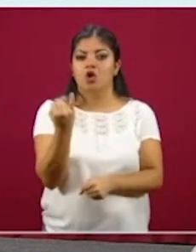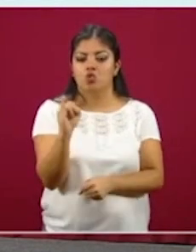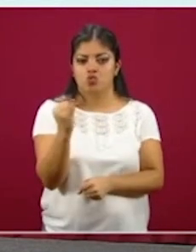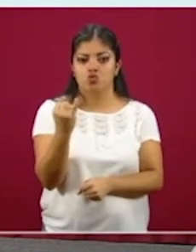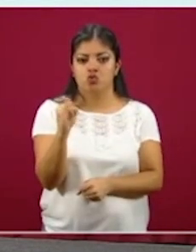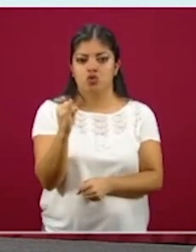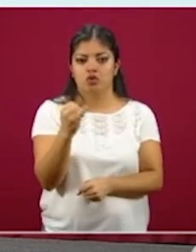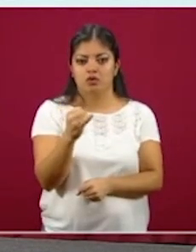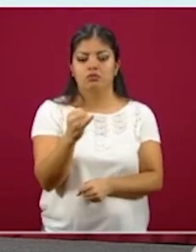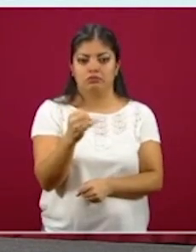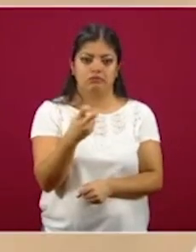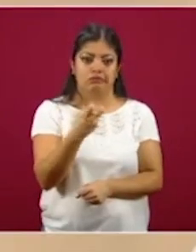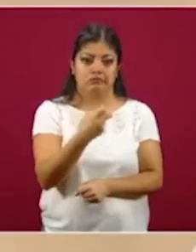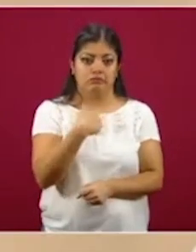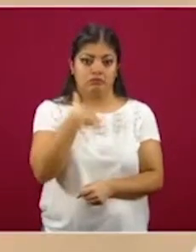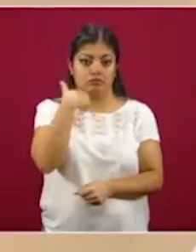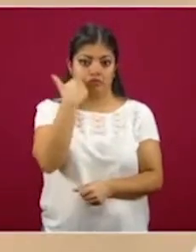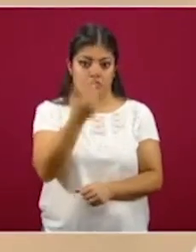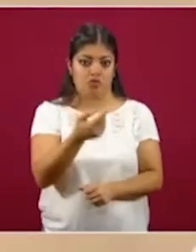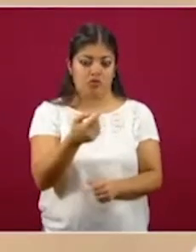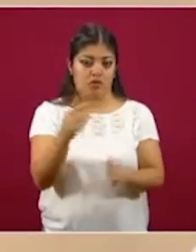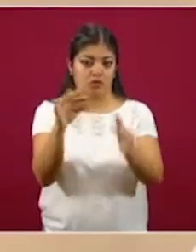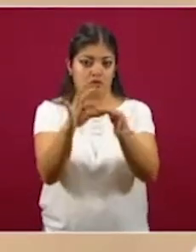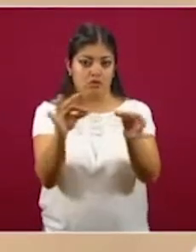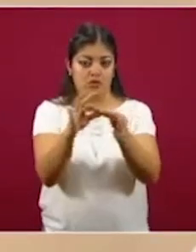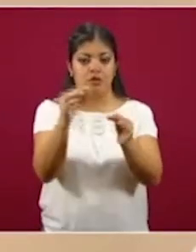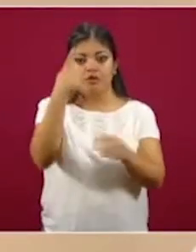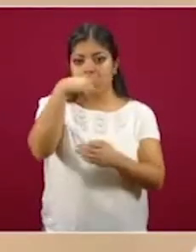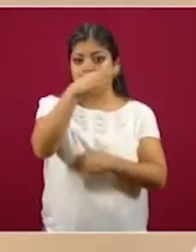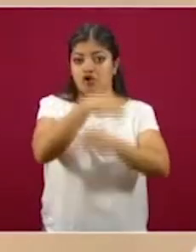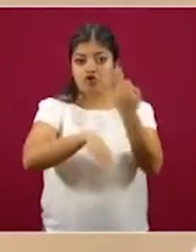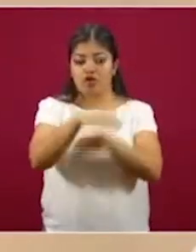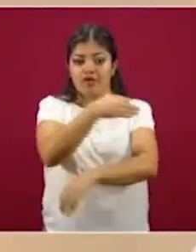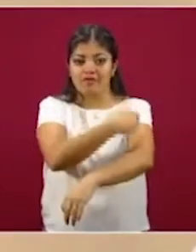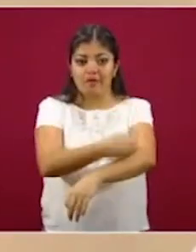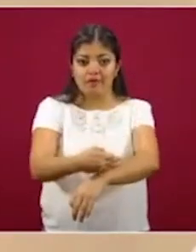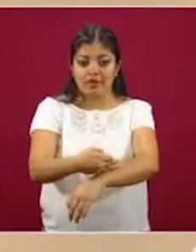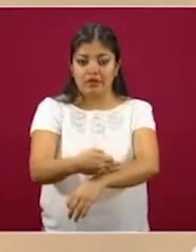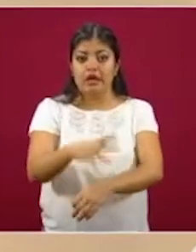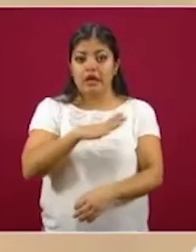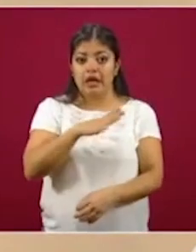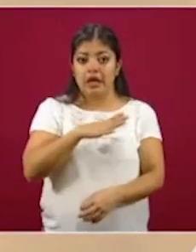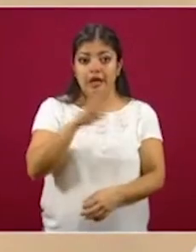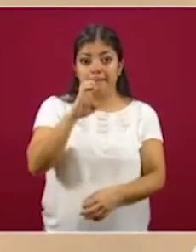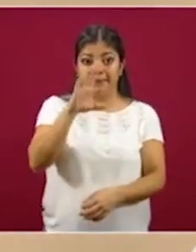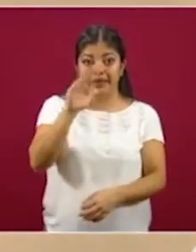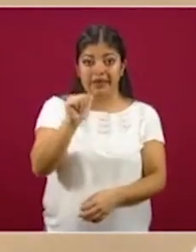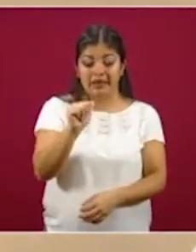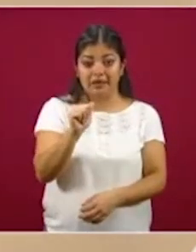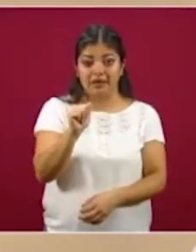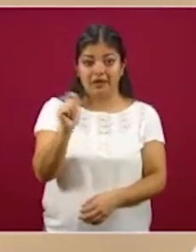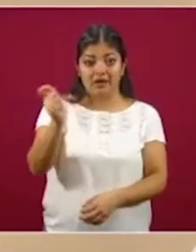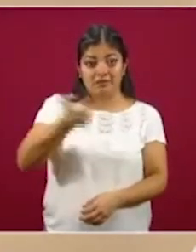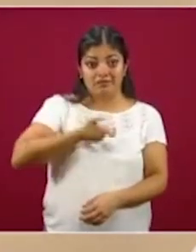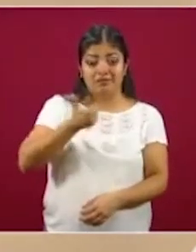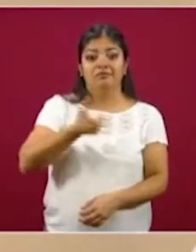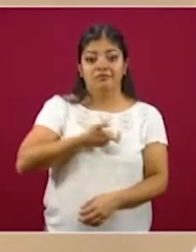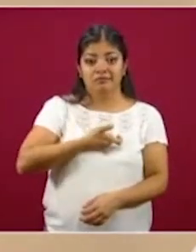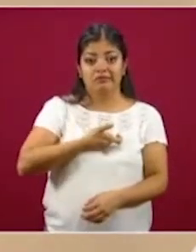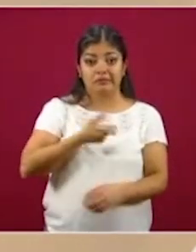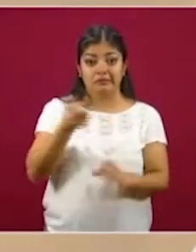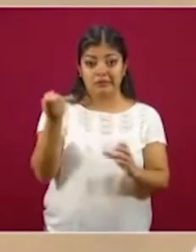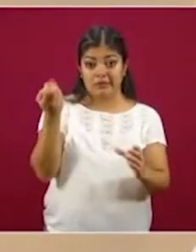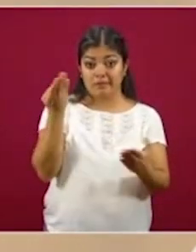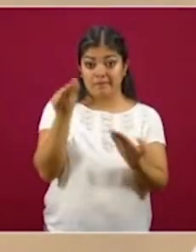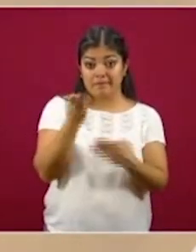Este es un dato que queremos dar para que todas las familias que reciben su beca por medio